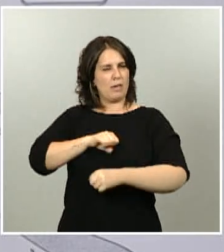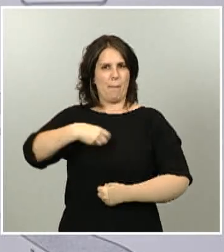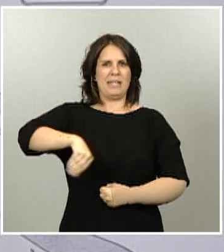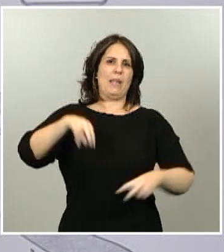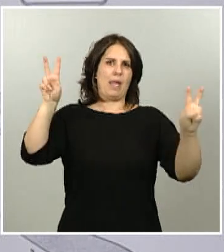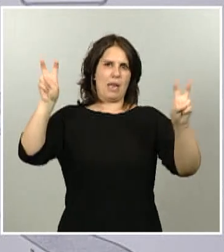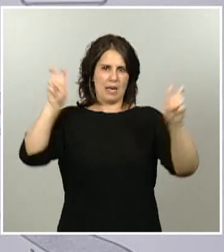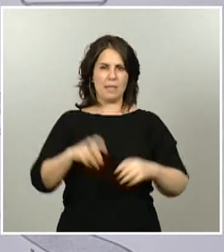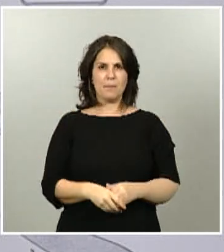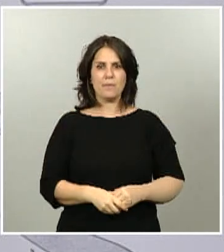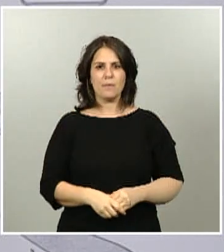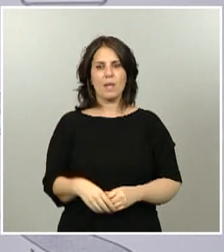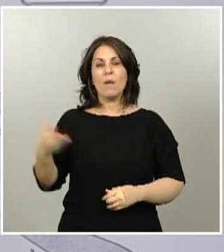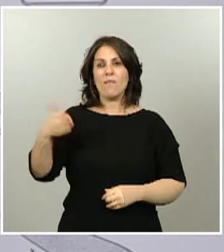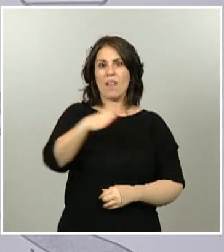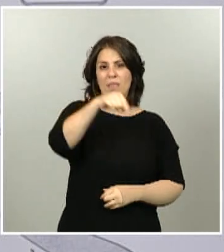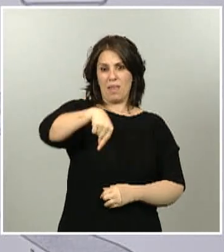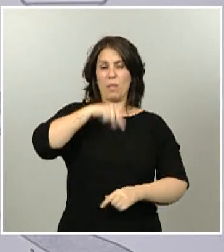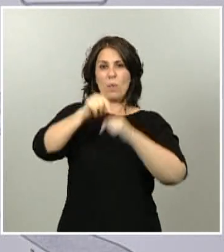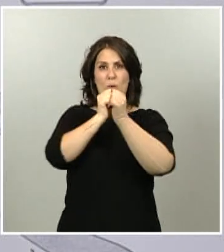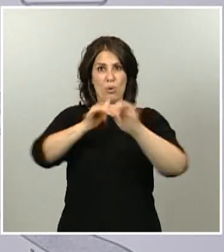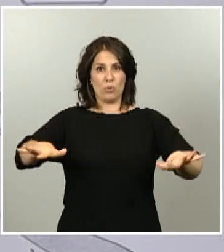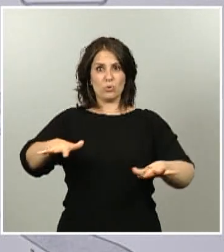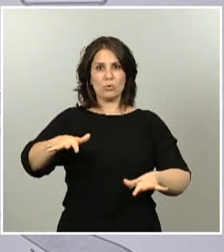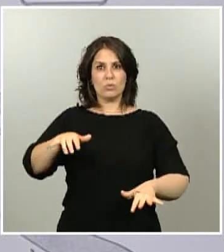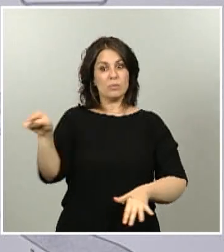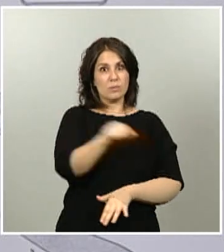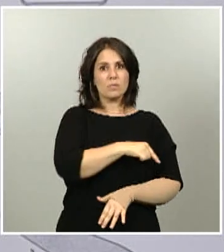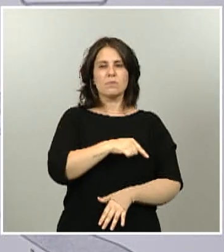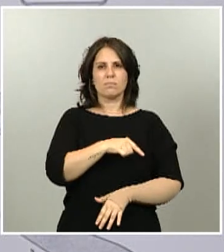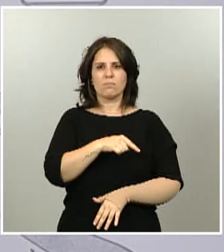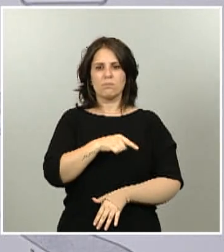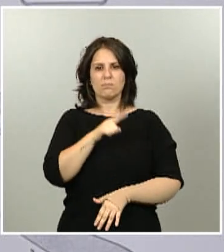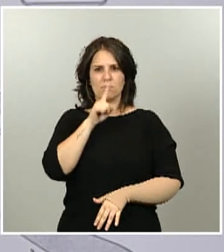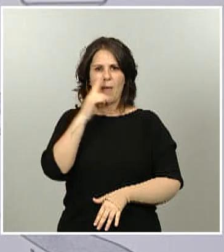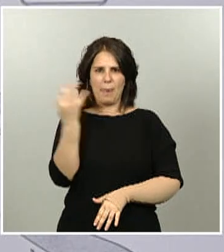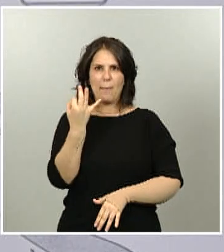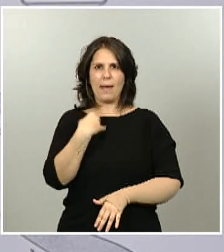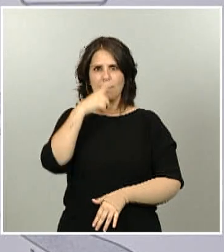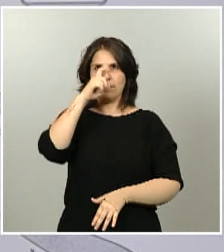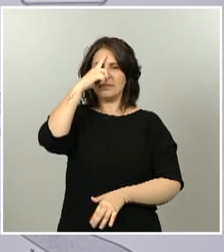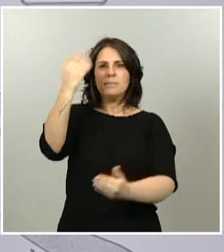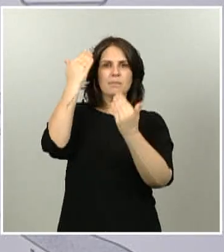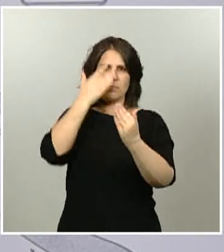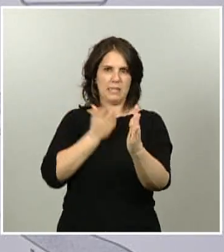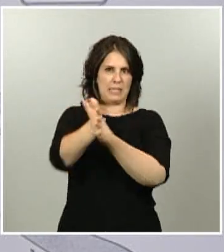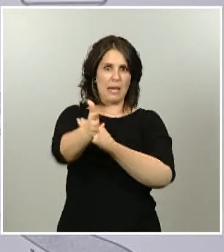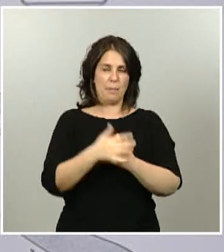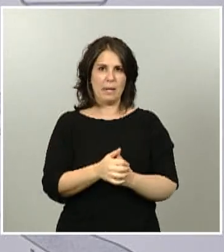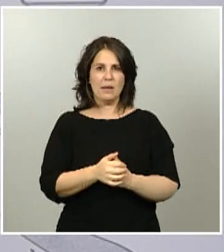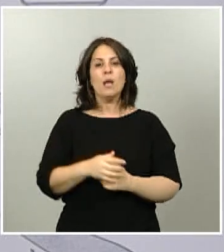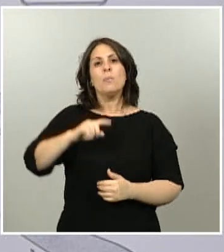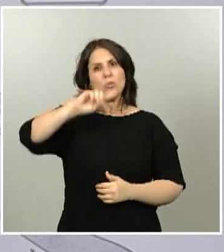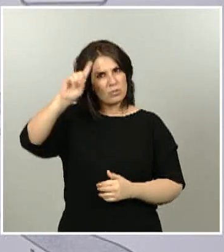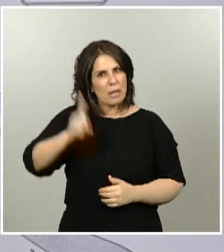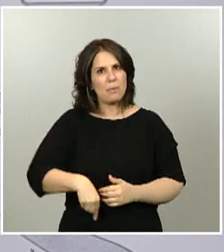esta epidemia merecen nuestro recuerdo, nuestra memoria perdurable. Pero merecen también, si me permiten, para finalizar,